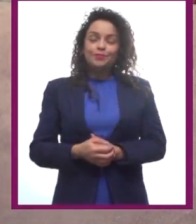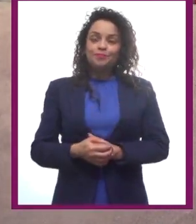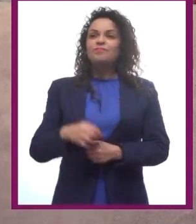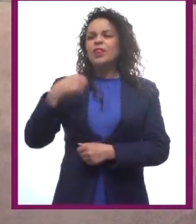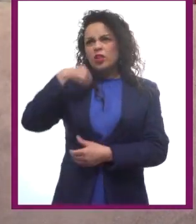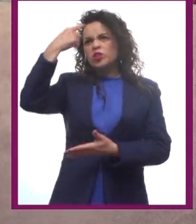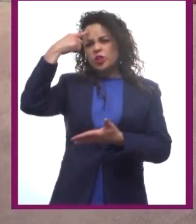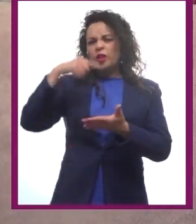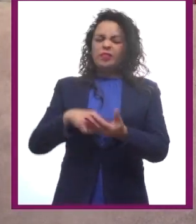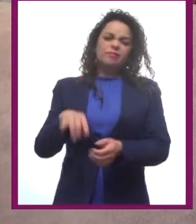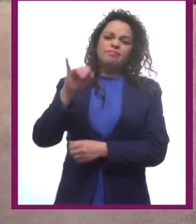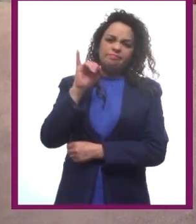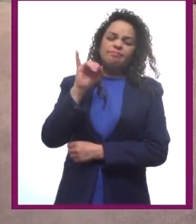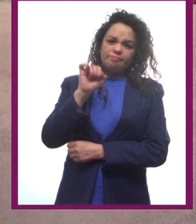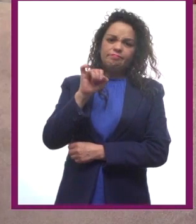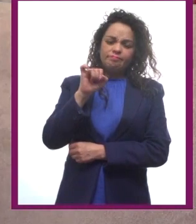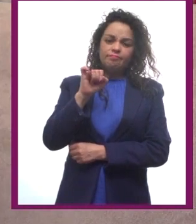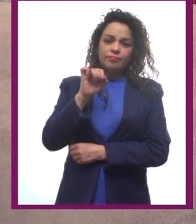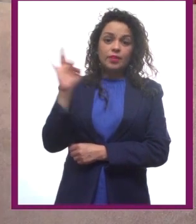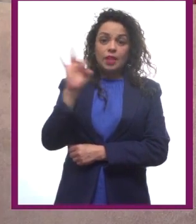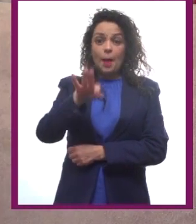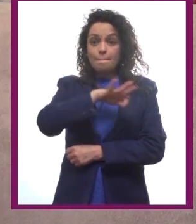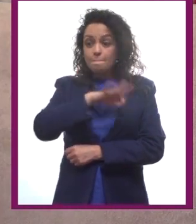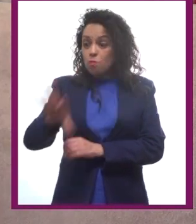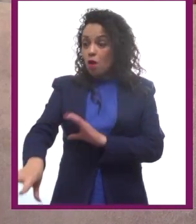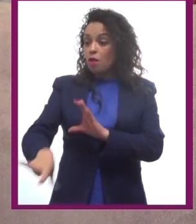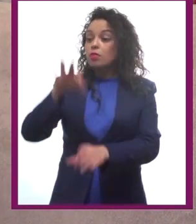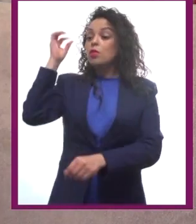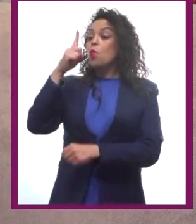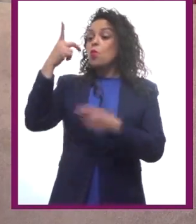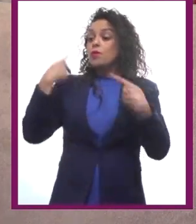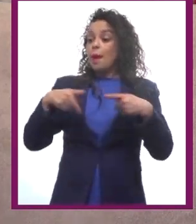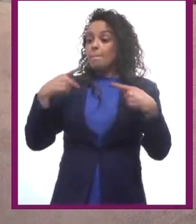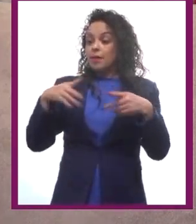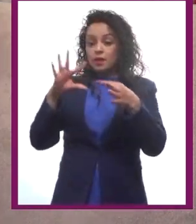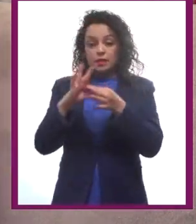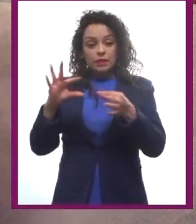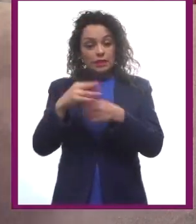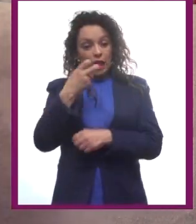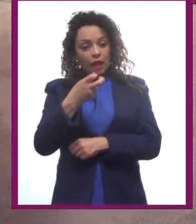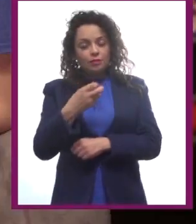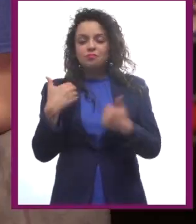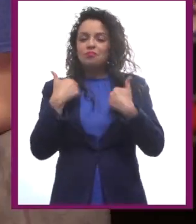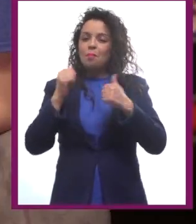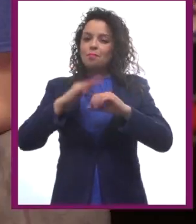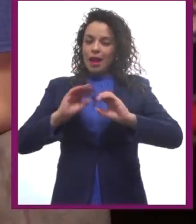Creo que si pudiera encontrar a alguien que le hable sobre él, todo quedaría más claro.